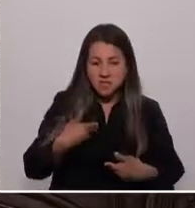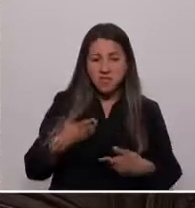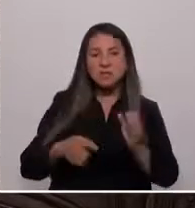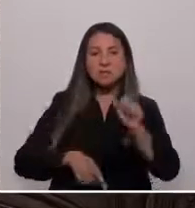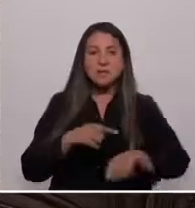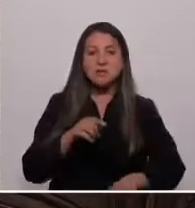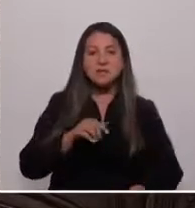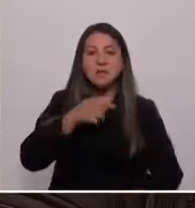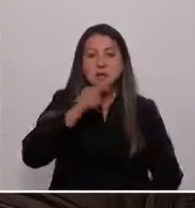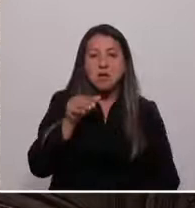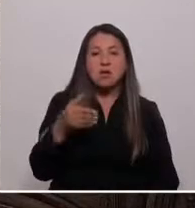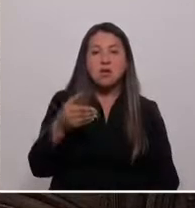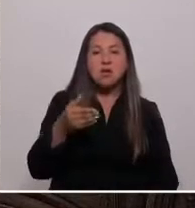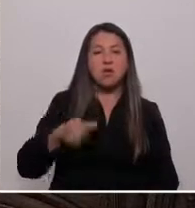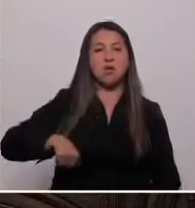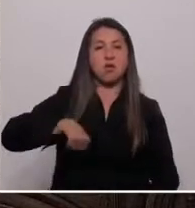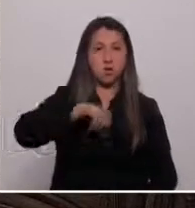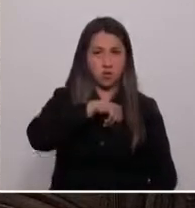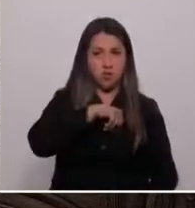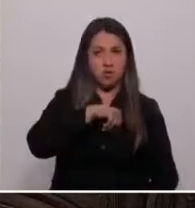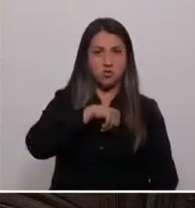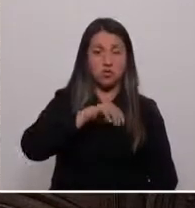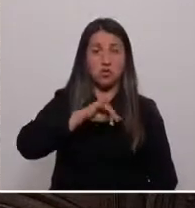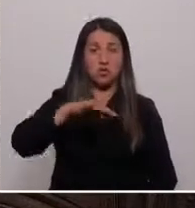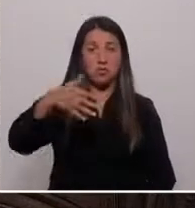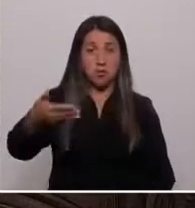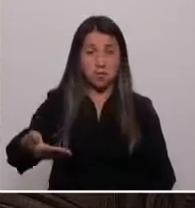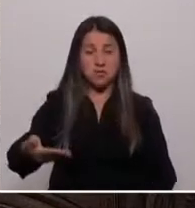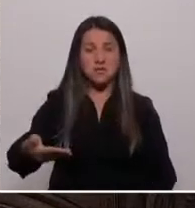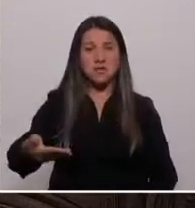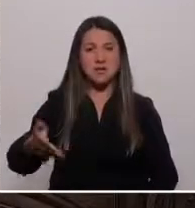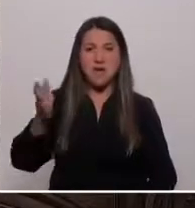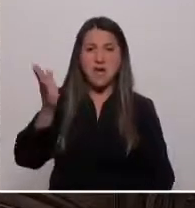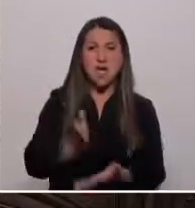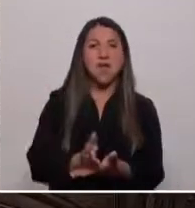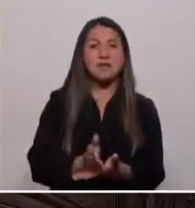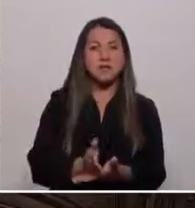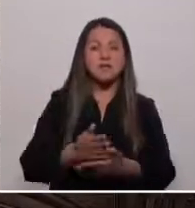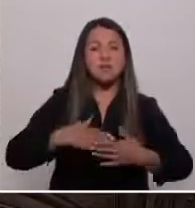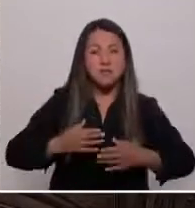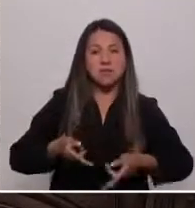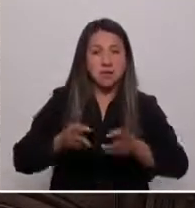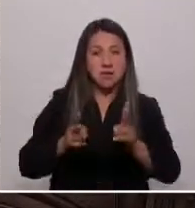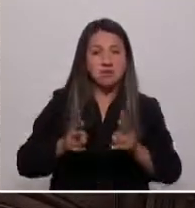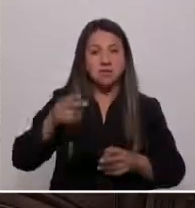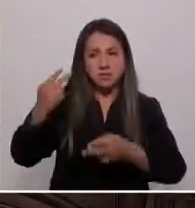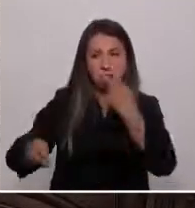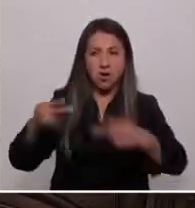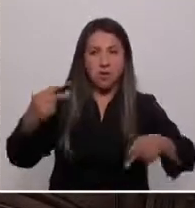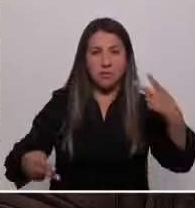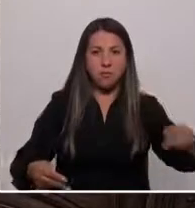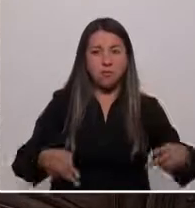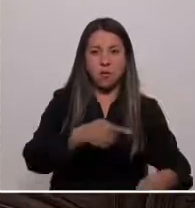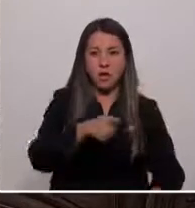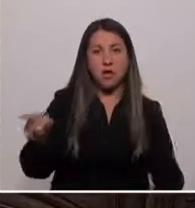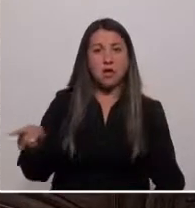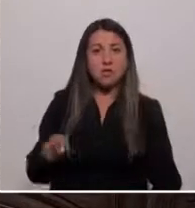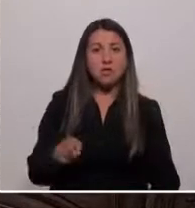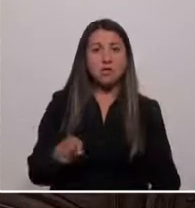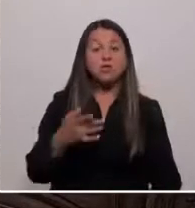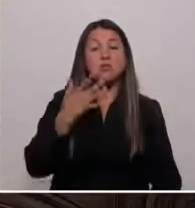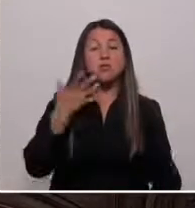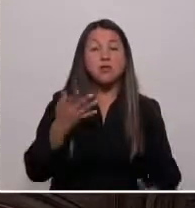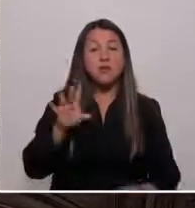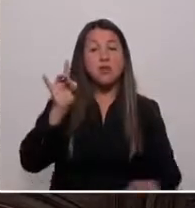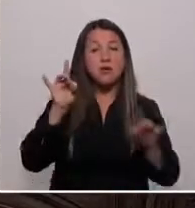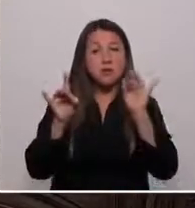enorgullecerse y posteriormente exigir los derechos que les corresponden. Porque descubrimos que no